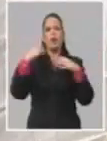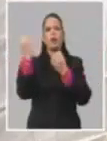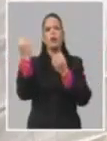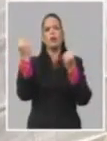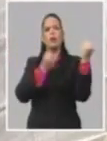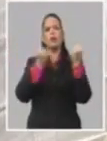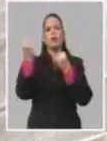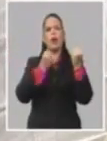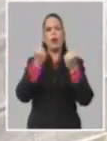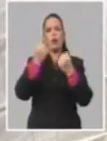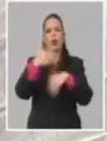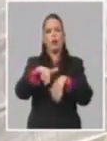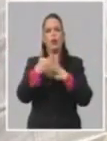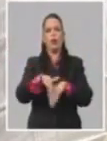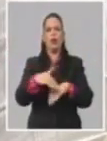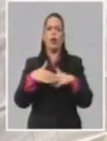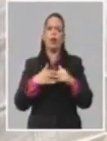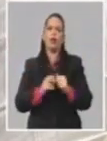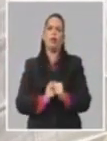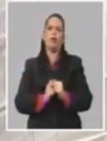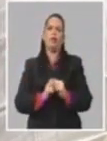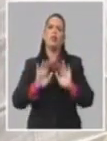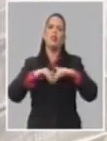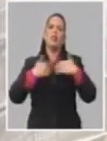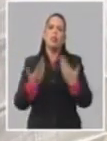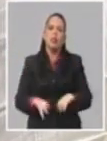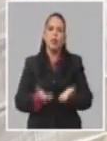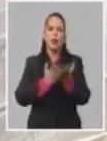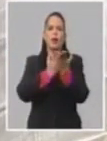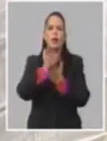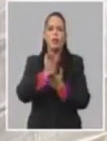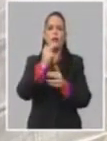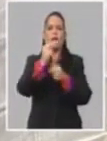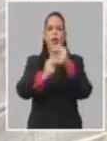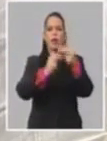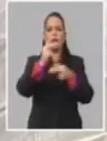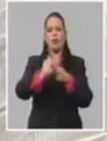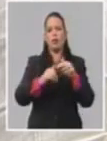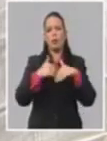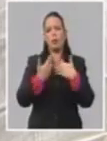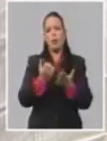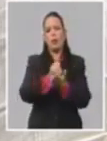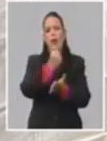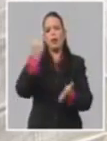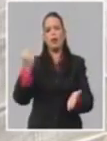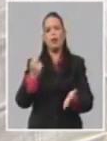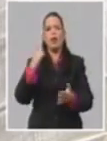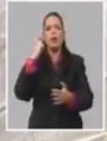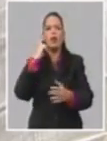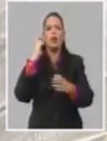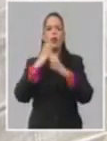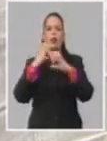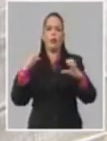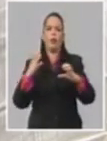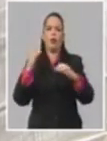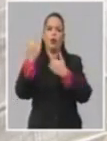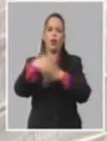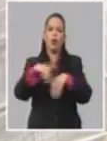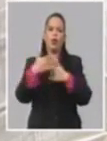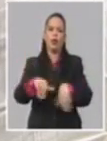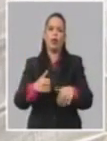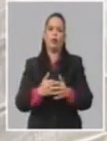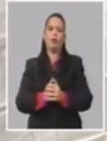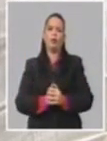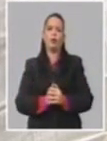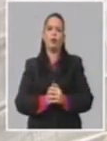¿Qué otras medidas se pueden seguir adoptando para garantizar que esa transportación que es masiva,